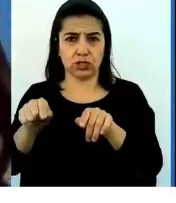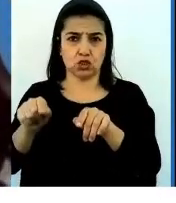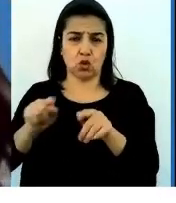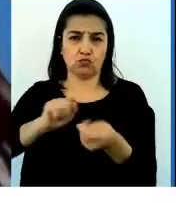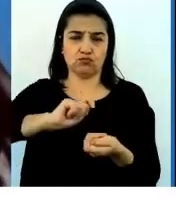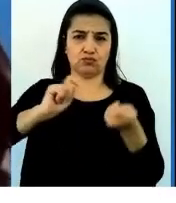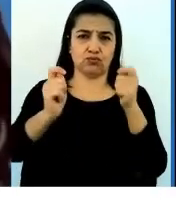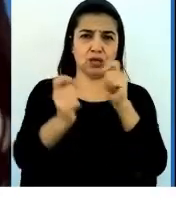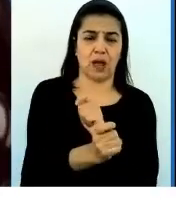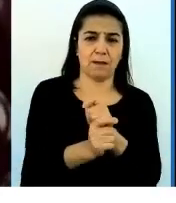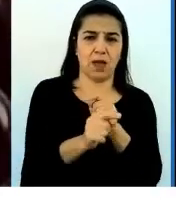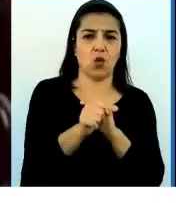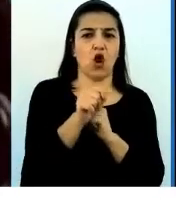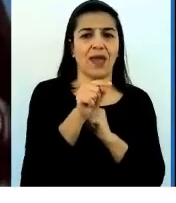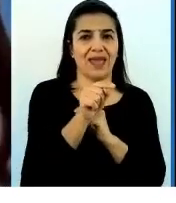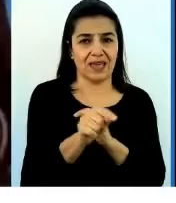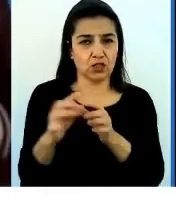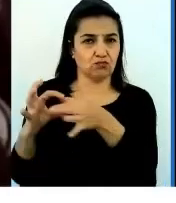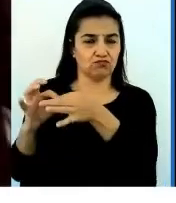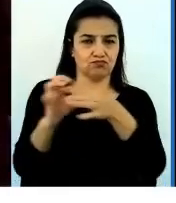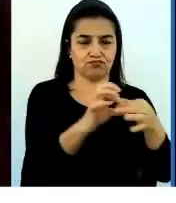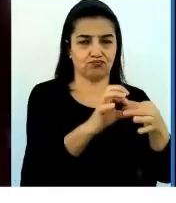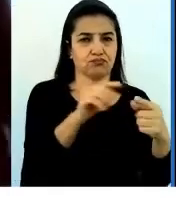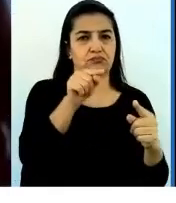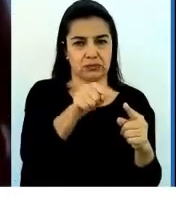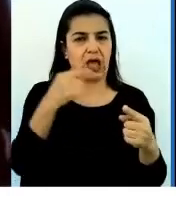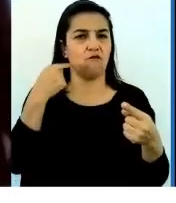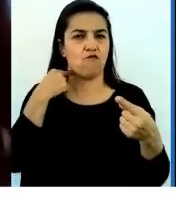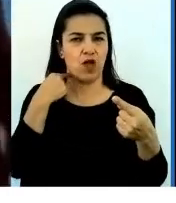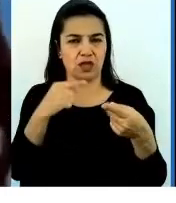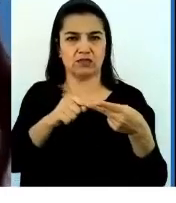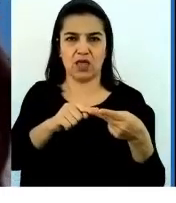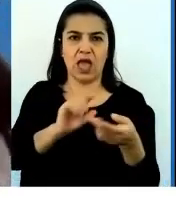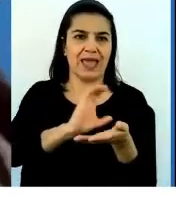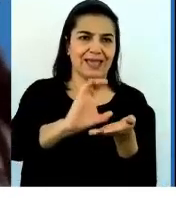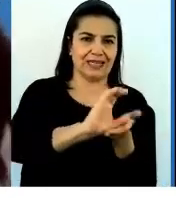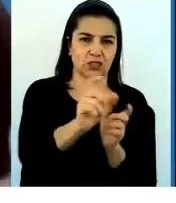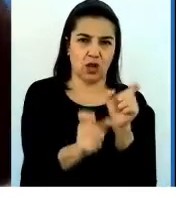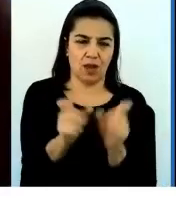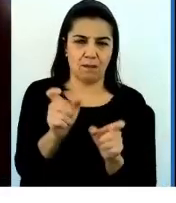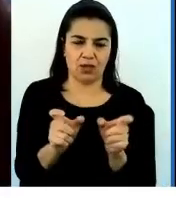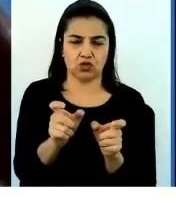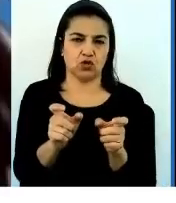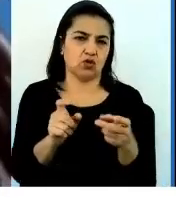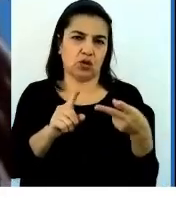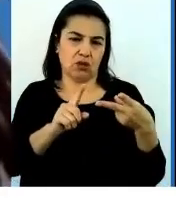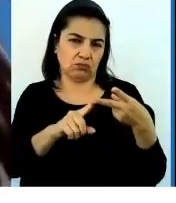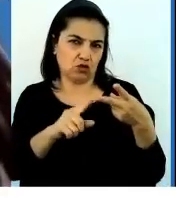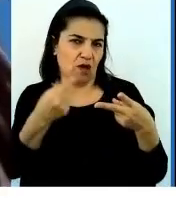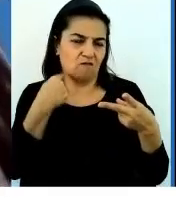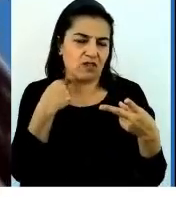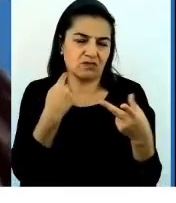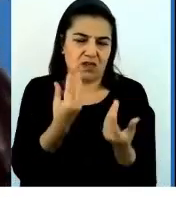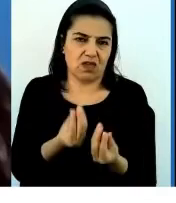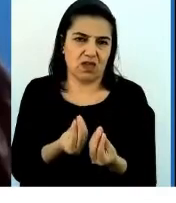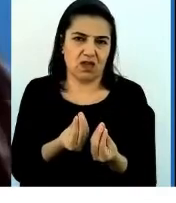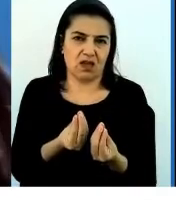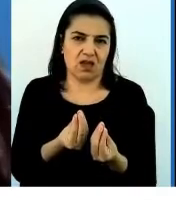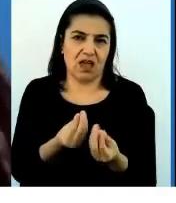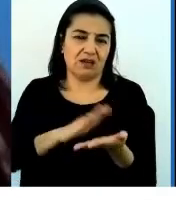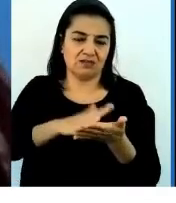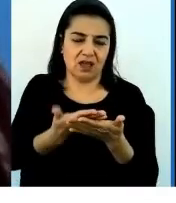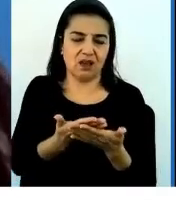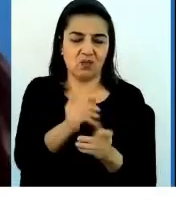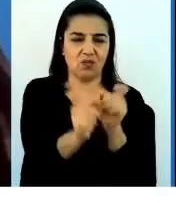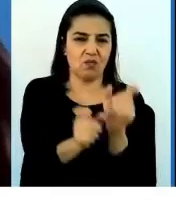el cost, eso sería el impacto sobre el ingreso de la gente, eso sería el impacto sobre la salud